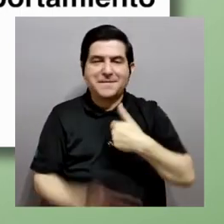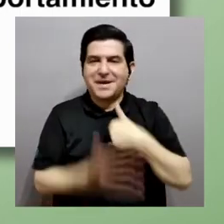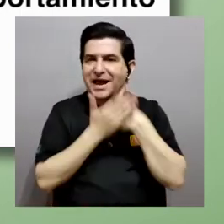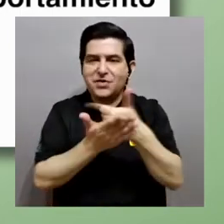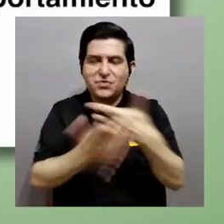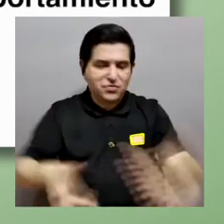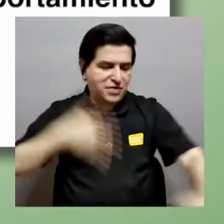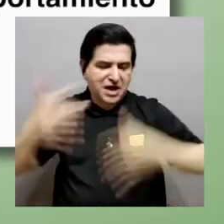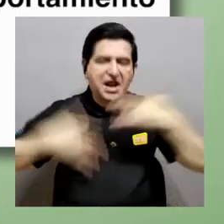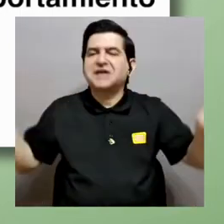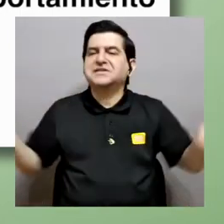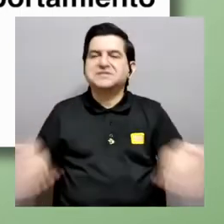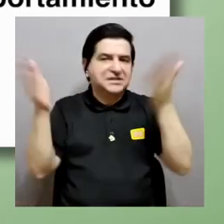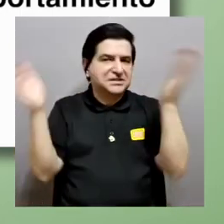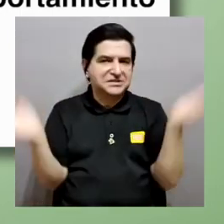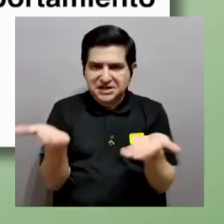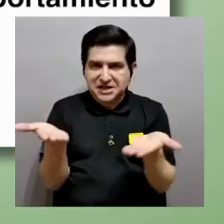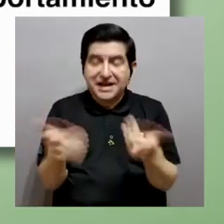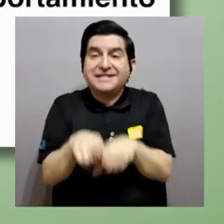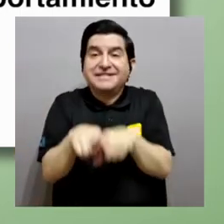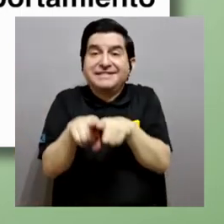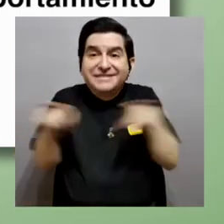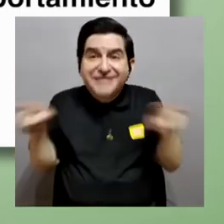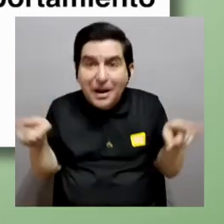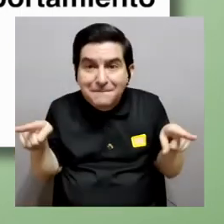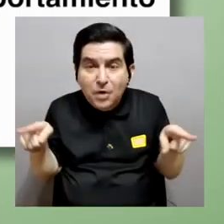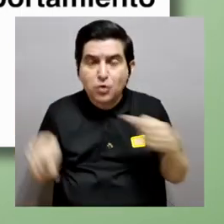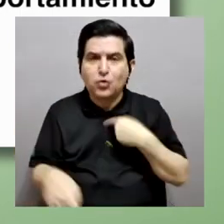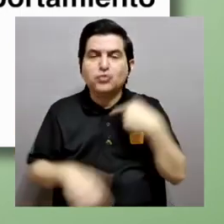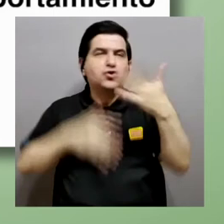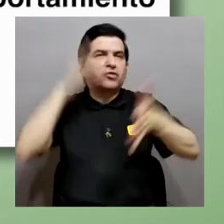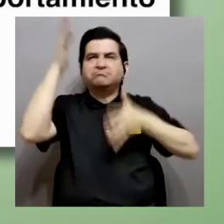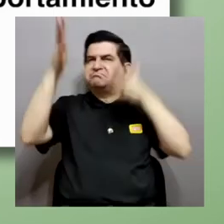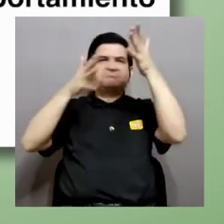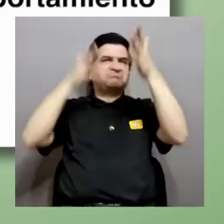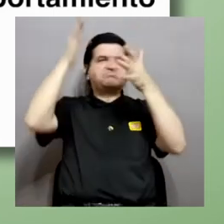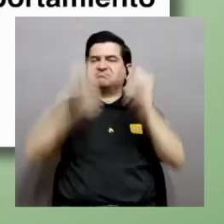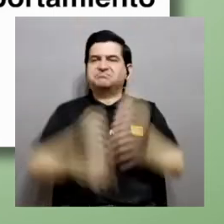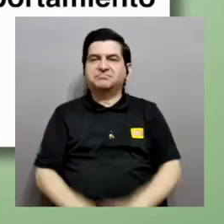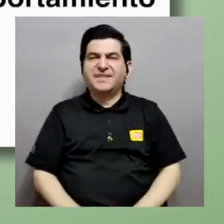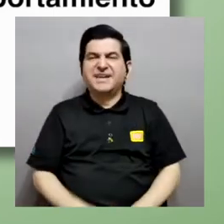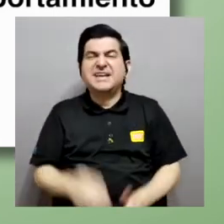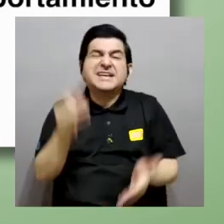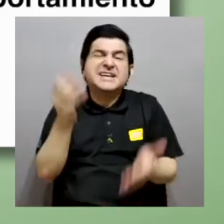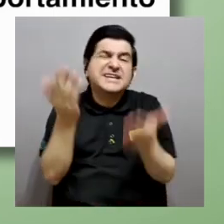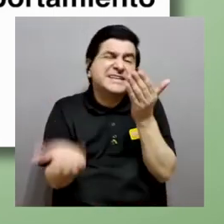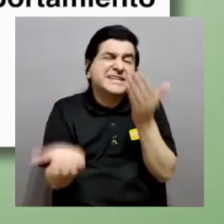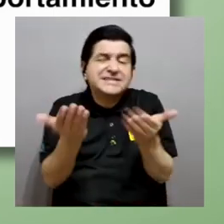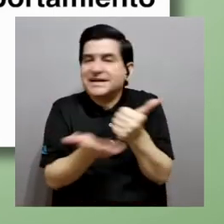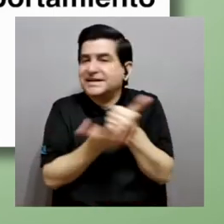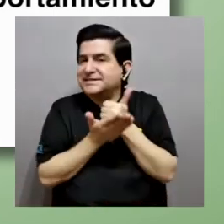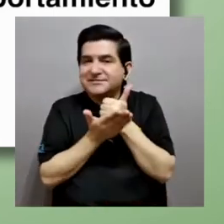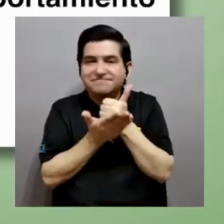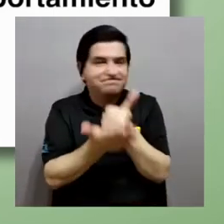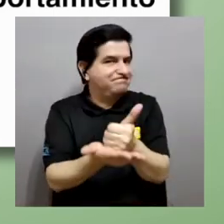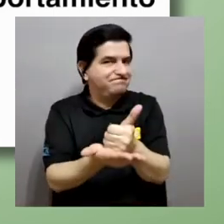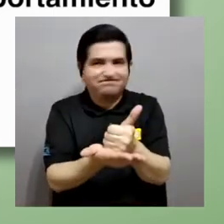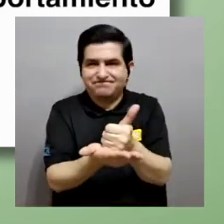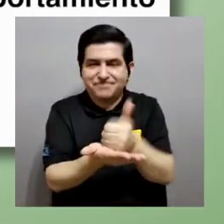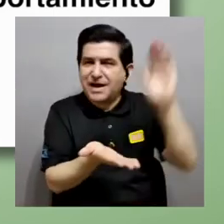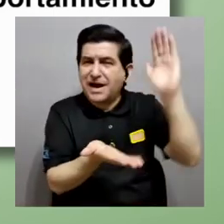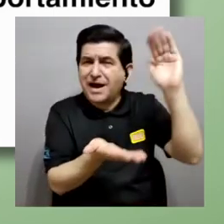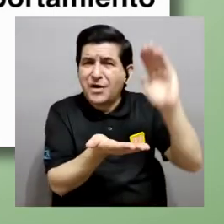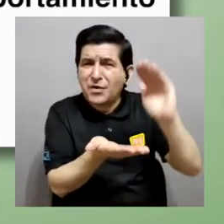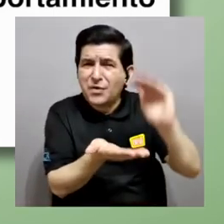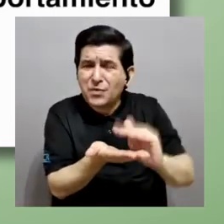me está ayudando a sentirme más motivado. Tampoco me está ayudando a ser más creativo. Tal vez no nos está ayudando a